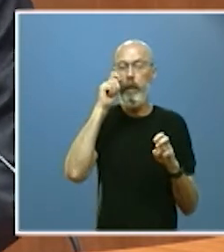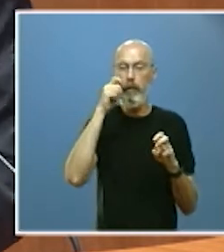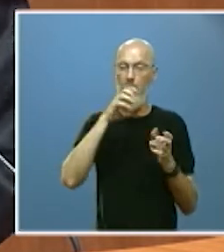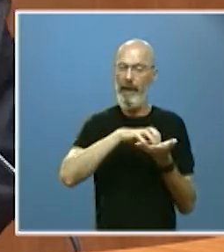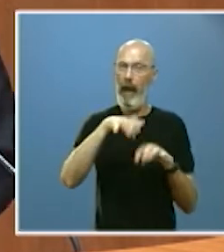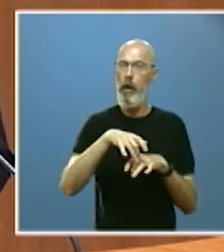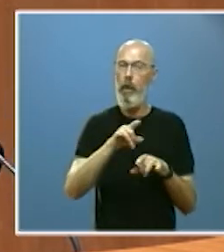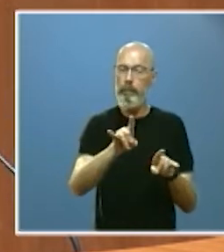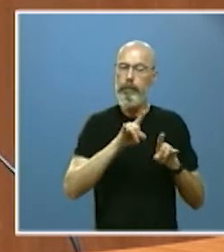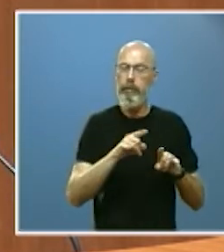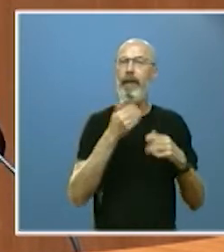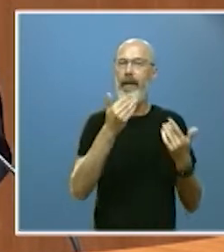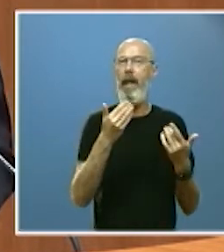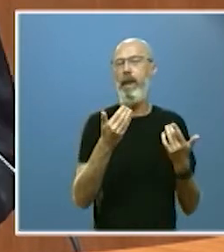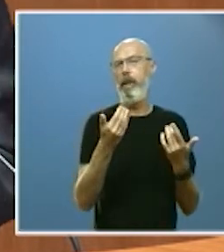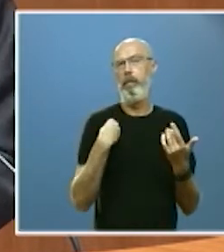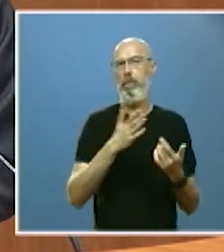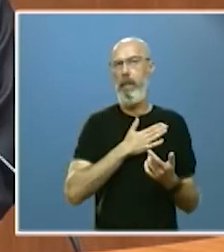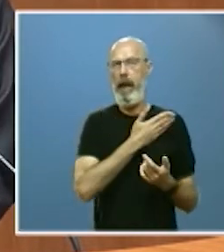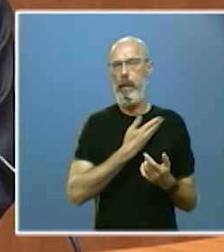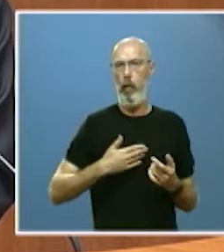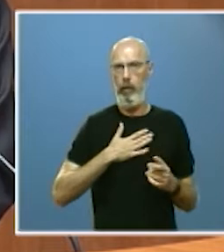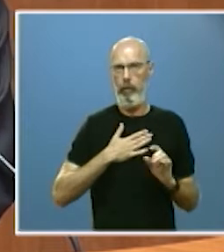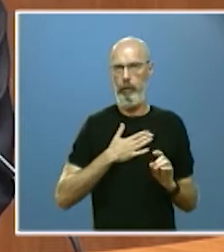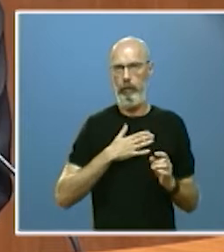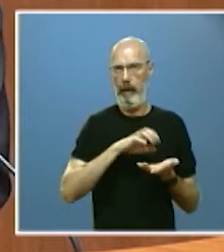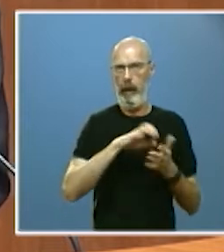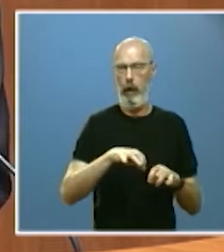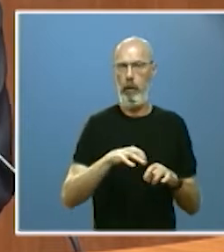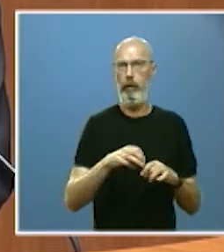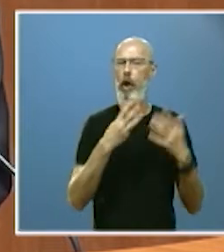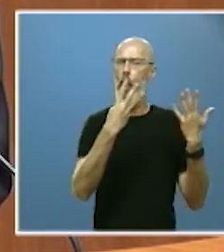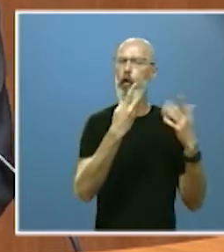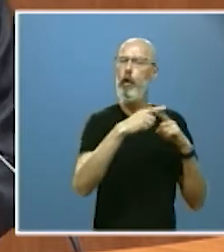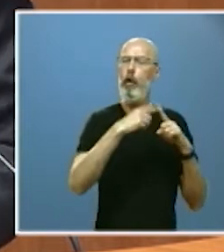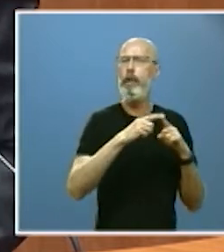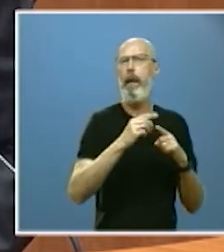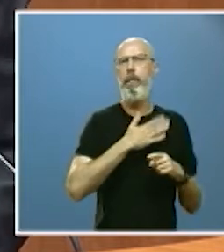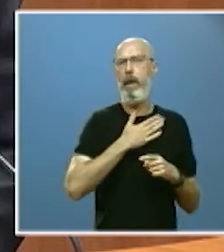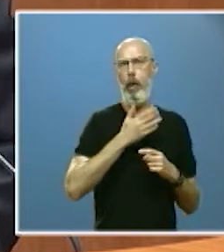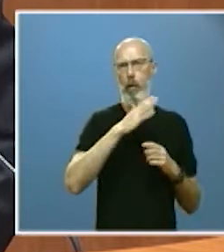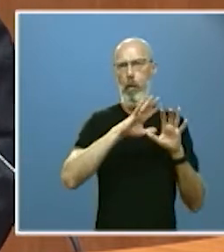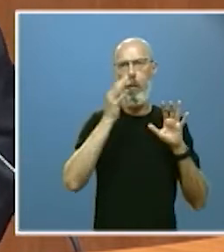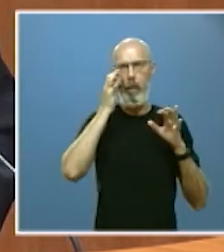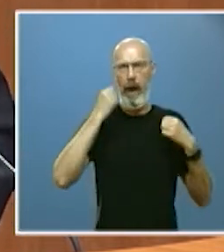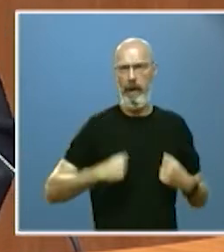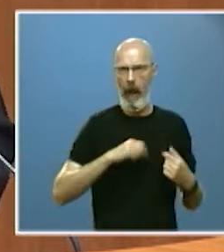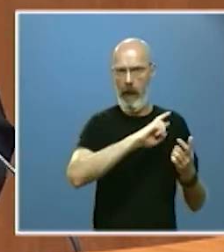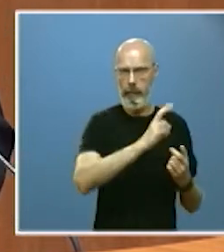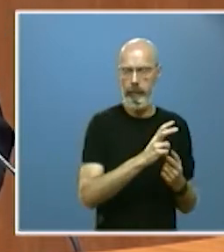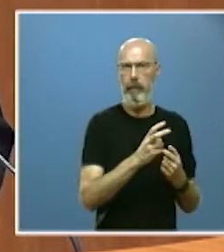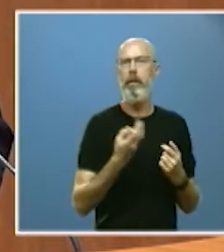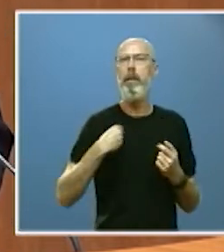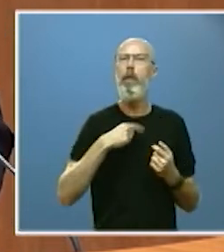en el que hacemos valer nuestros ocho bienes culturales patrimonio de la humanidad 122 conjuntos históricos